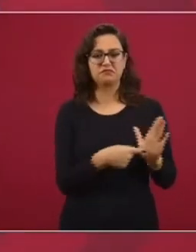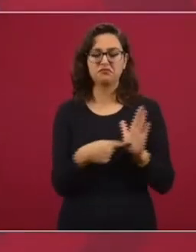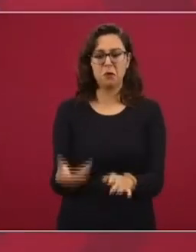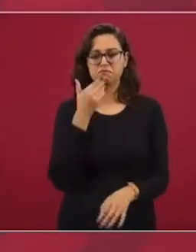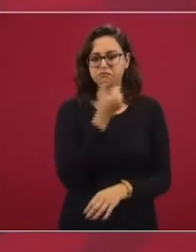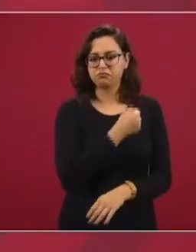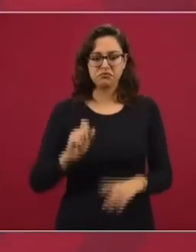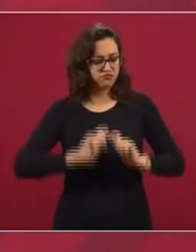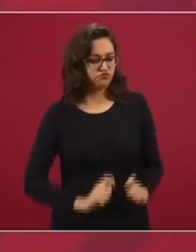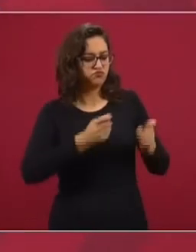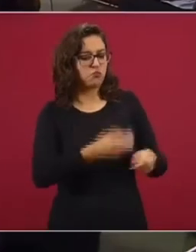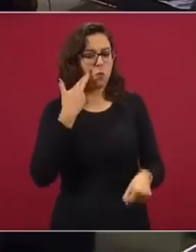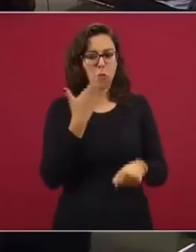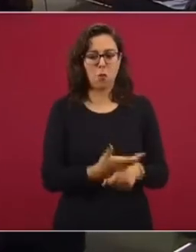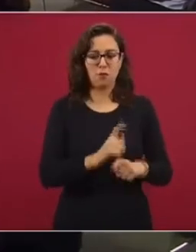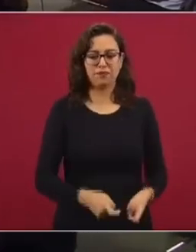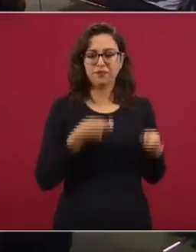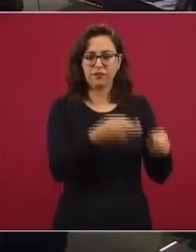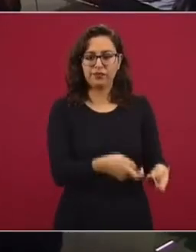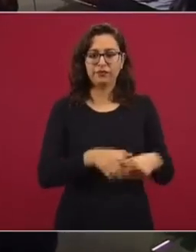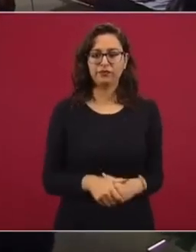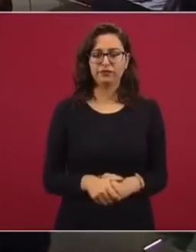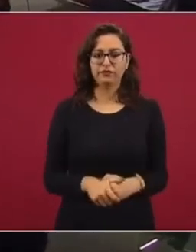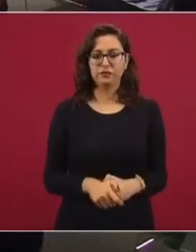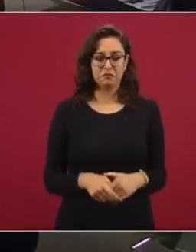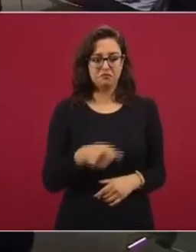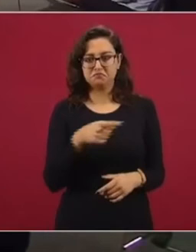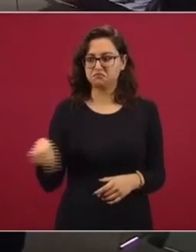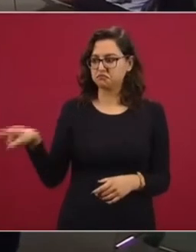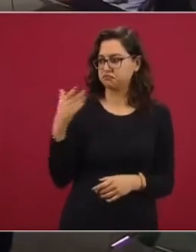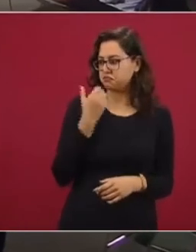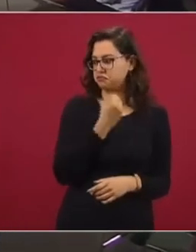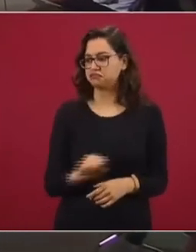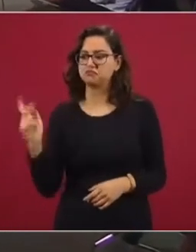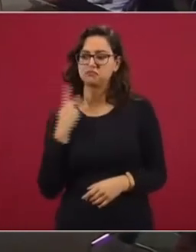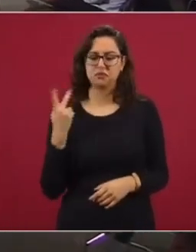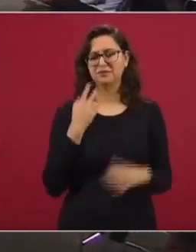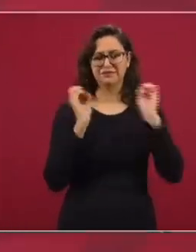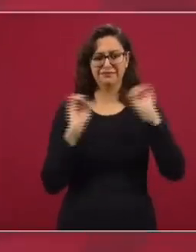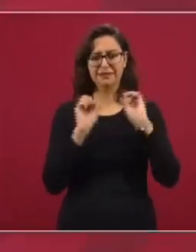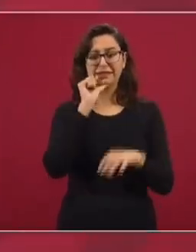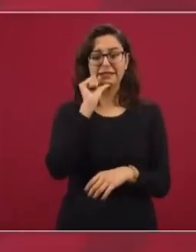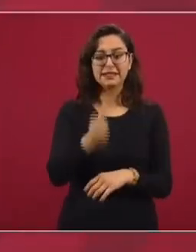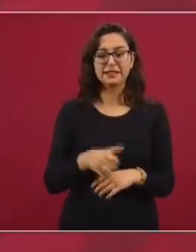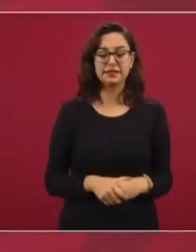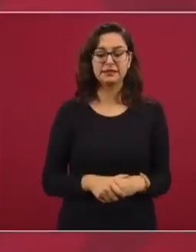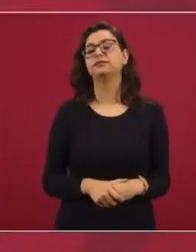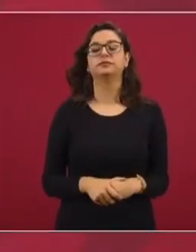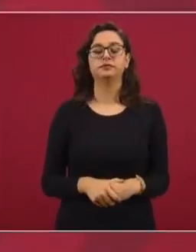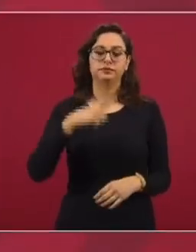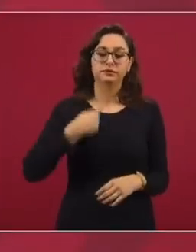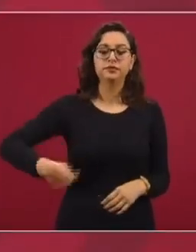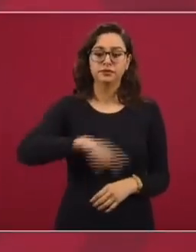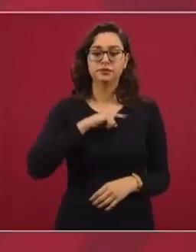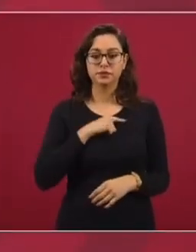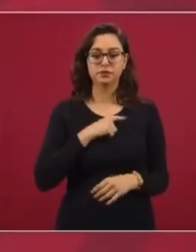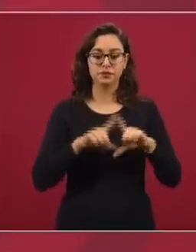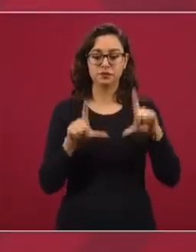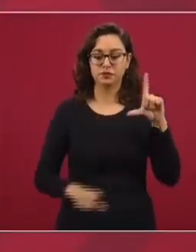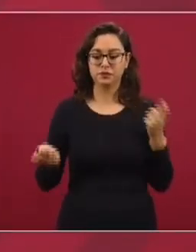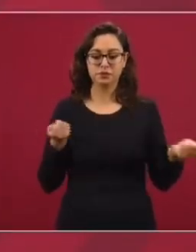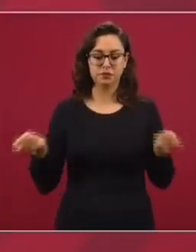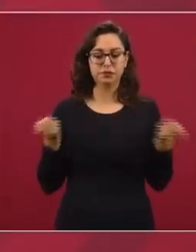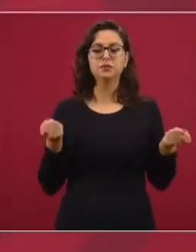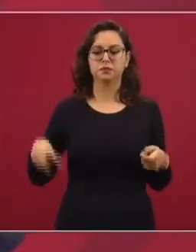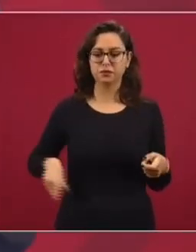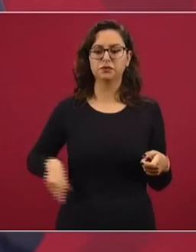conducen, no son políticos los que están manejando la pandemia. Nosotros, producimos el país, somos los